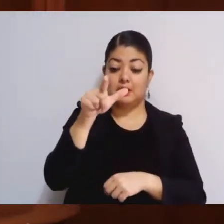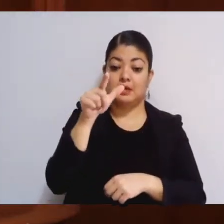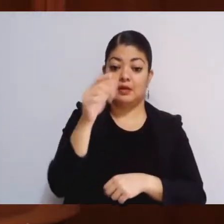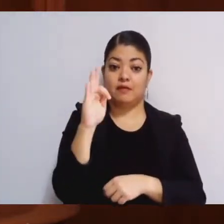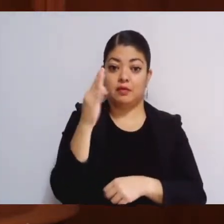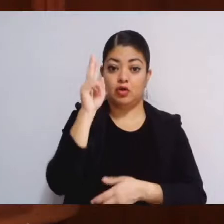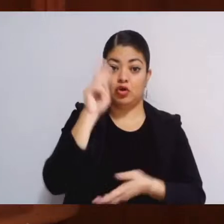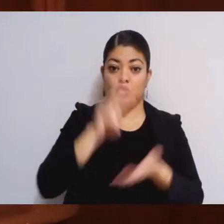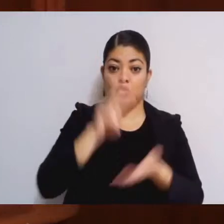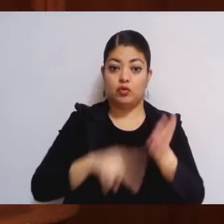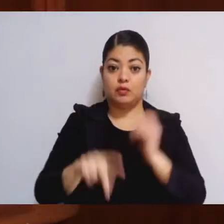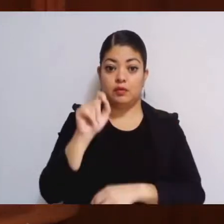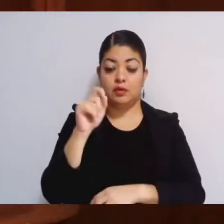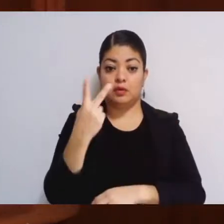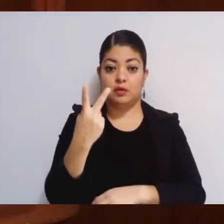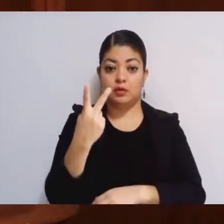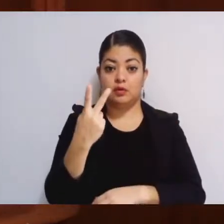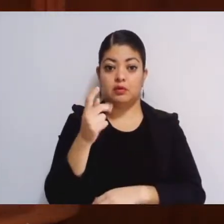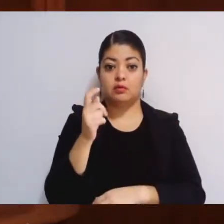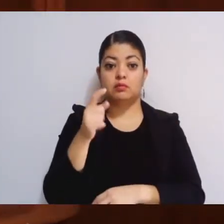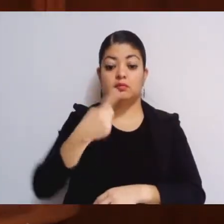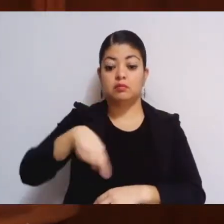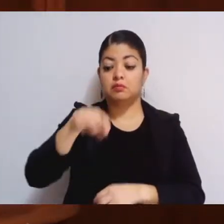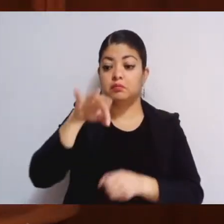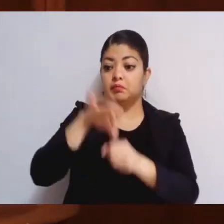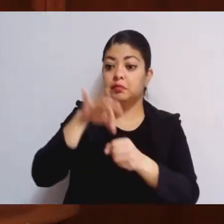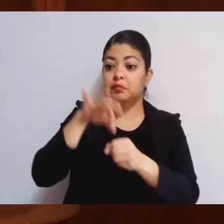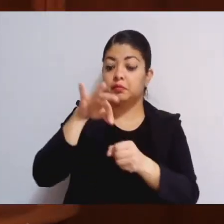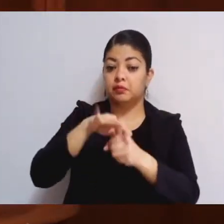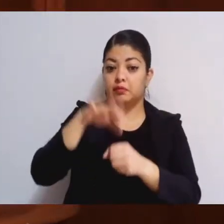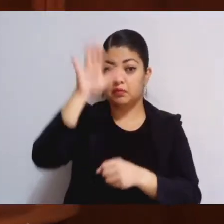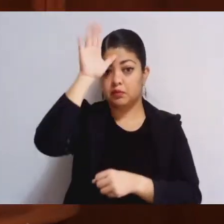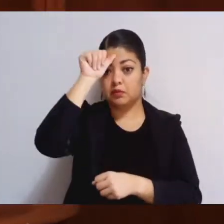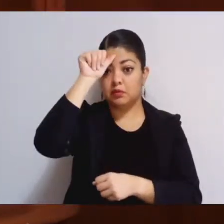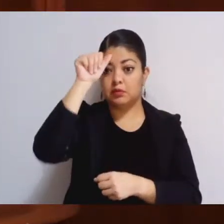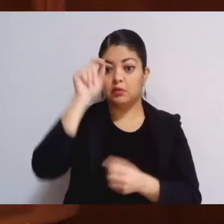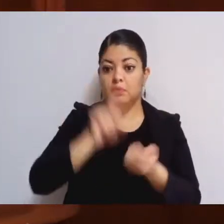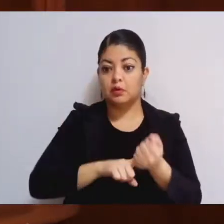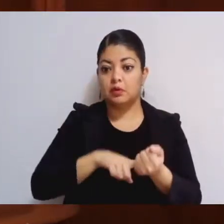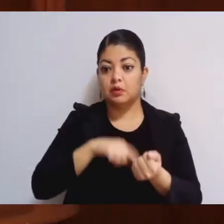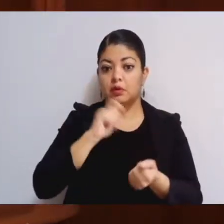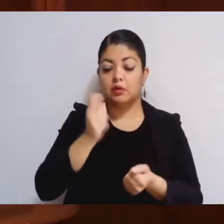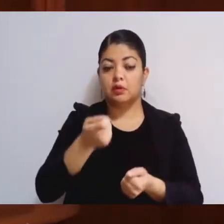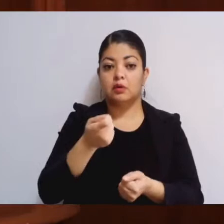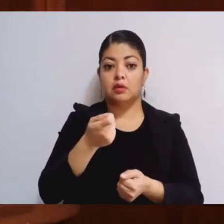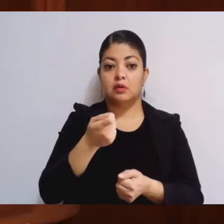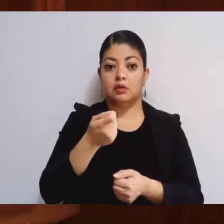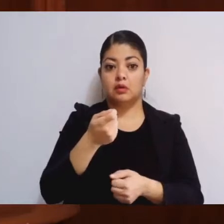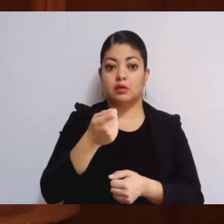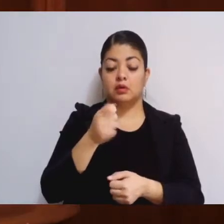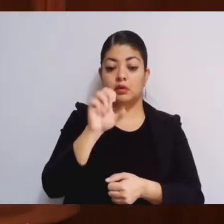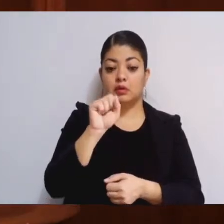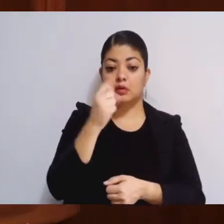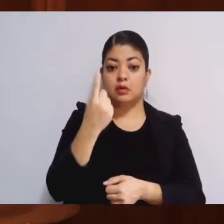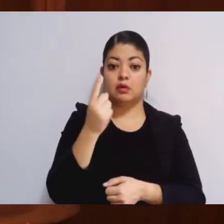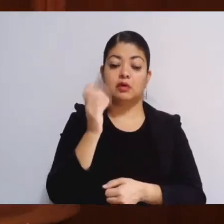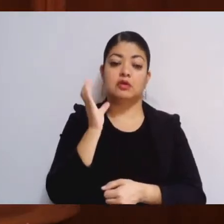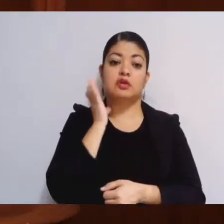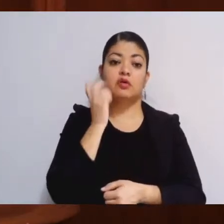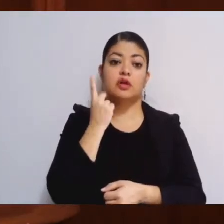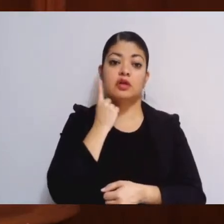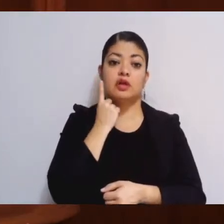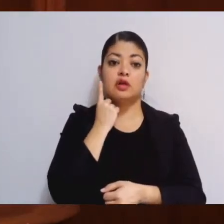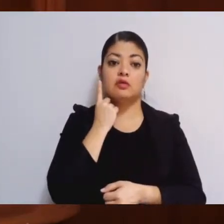2022 y por unanimidad de votos, la 61 legislatura aprobó el acuerdo por el que se